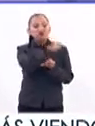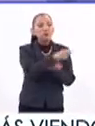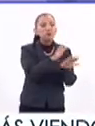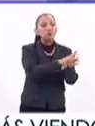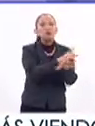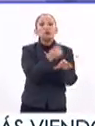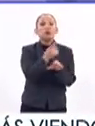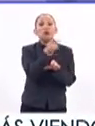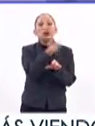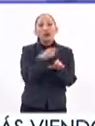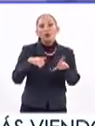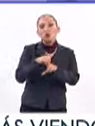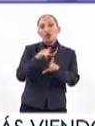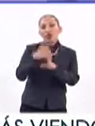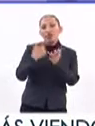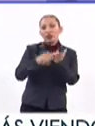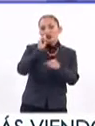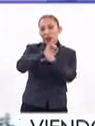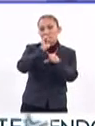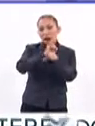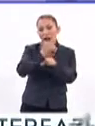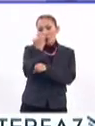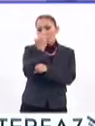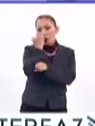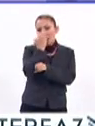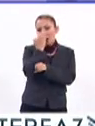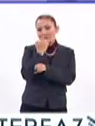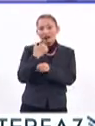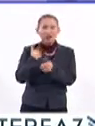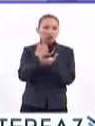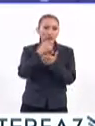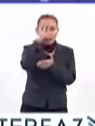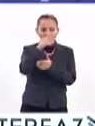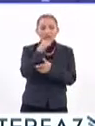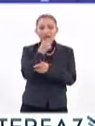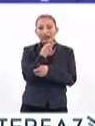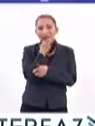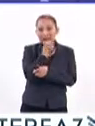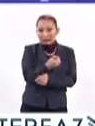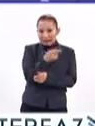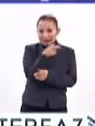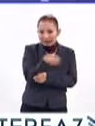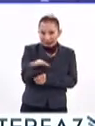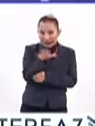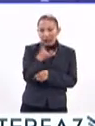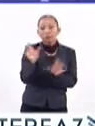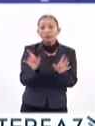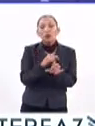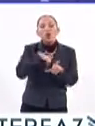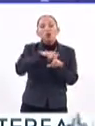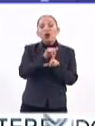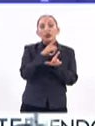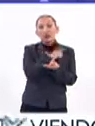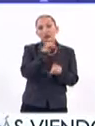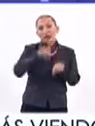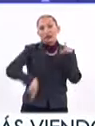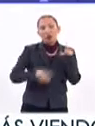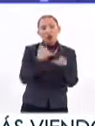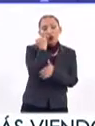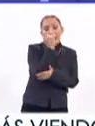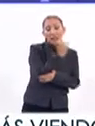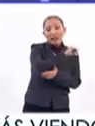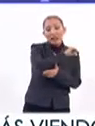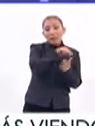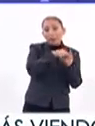causas del bullying en las secundarias de la Ciudad de México. Y bueno, ella también nos plantea que las causas del bullying se deben de combatir desde el